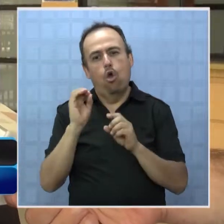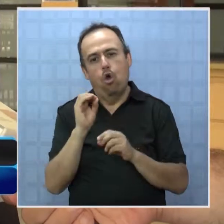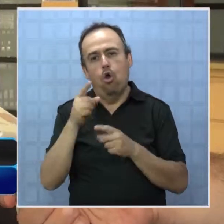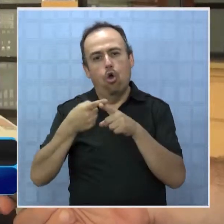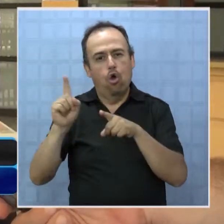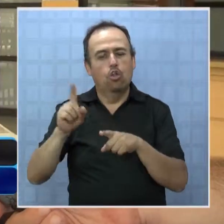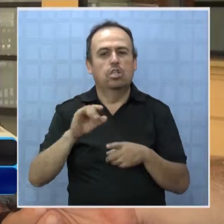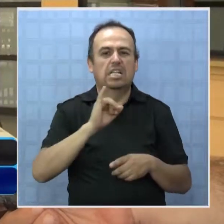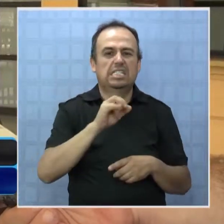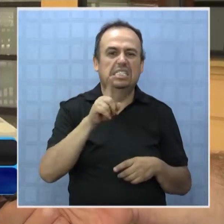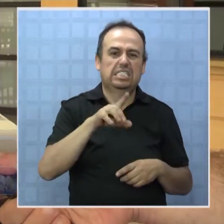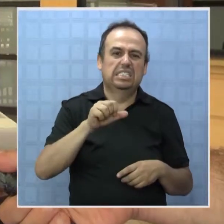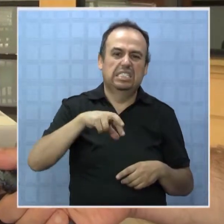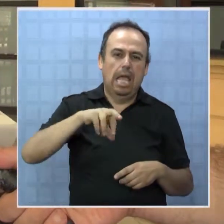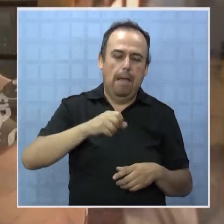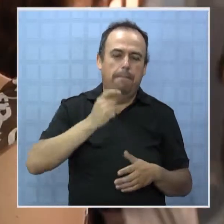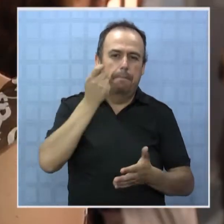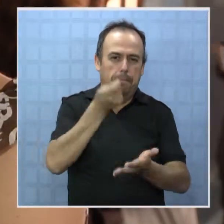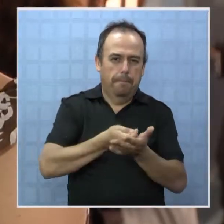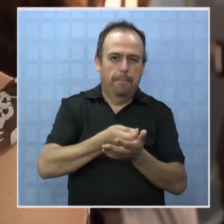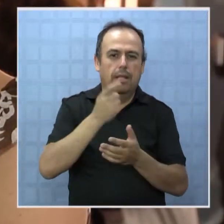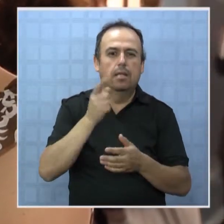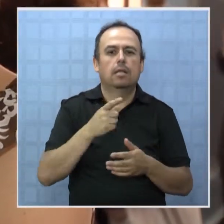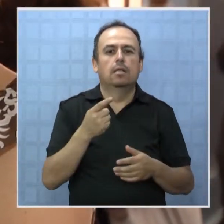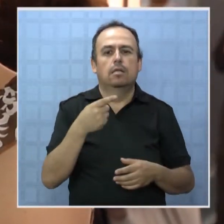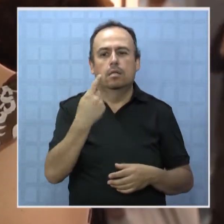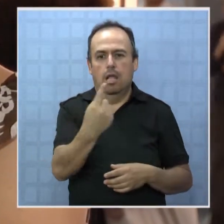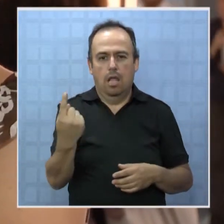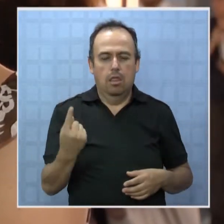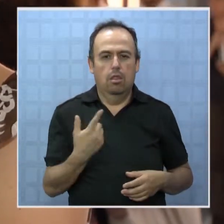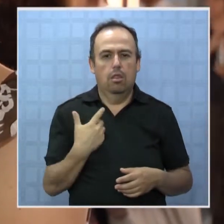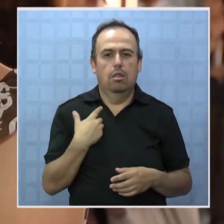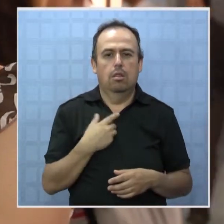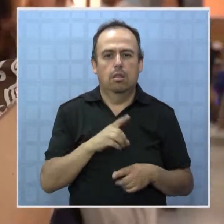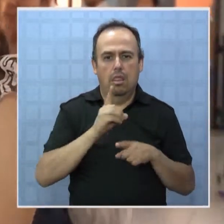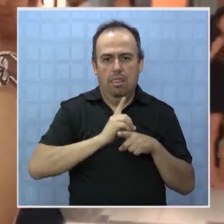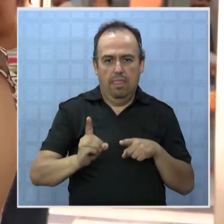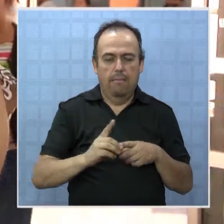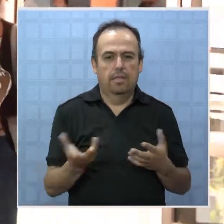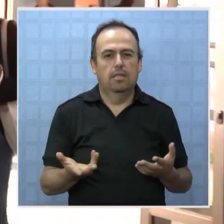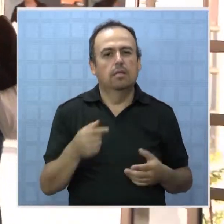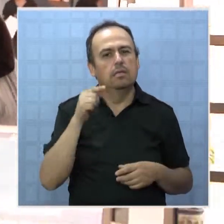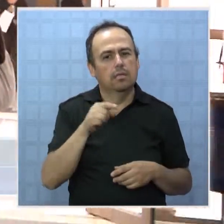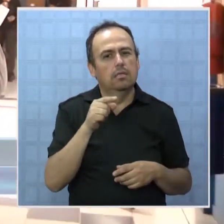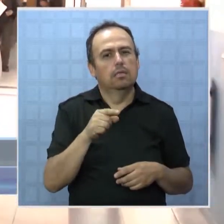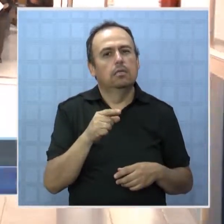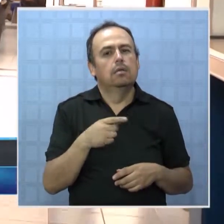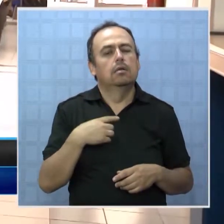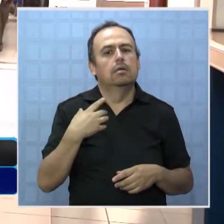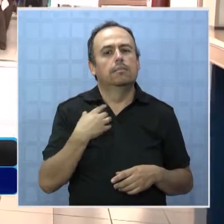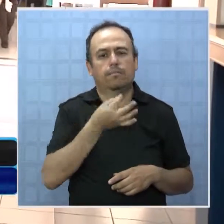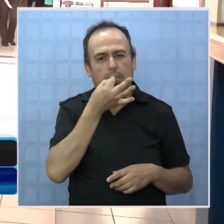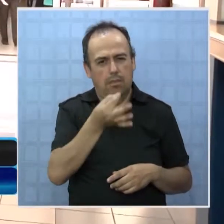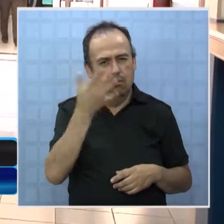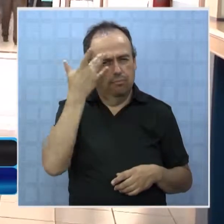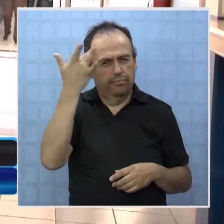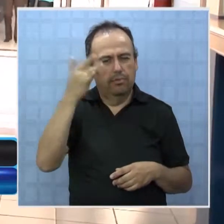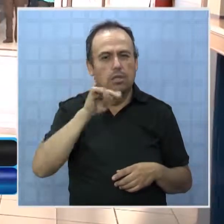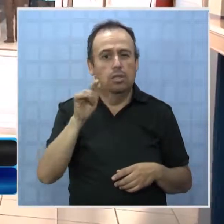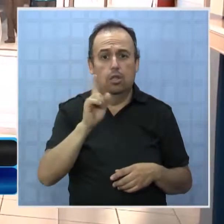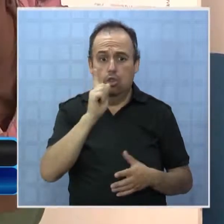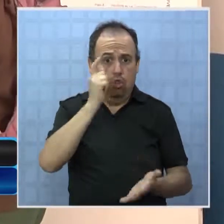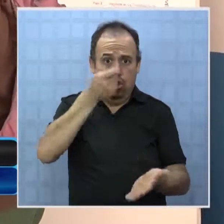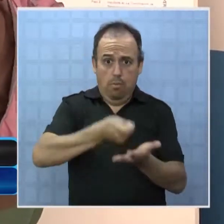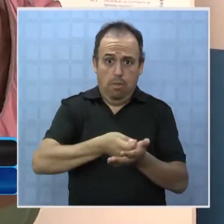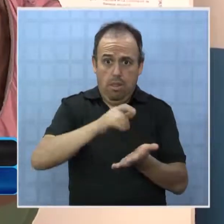ISAPRE que son los que van a tener que pagar las cotizaciones de los trabajadores demandantes. Estos académicos advirtieron que si